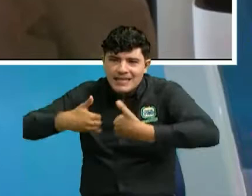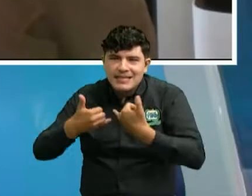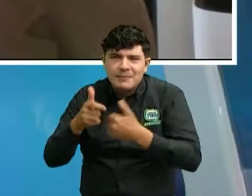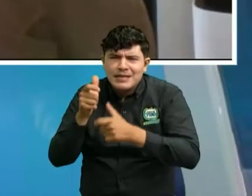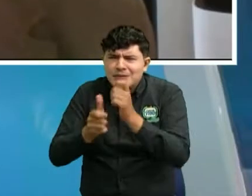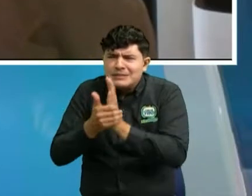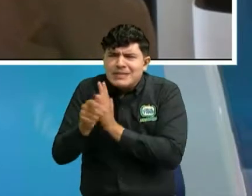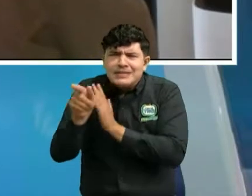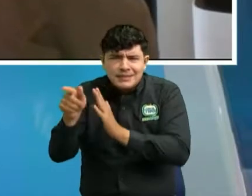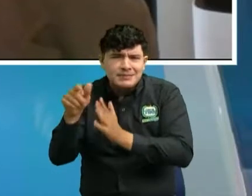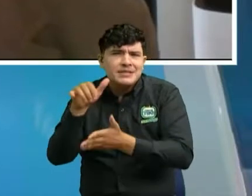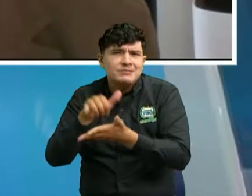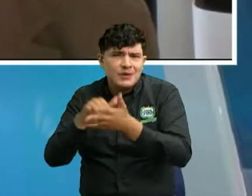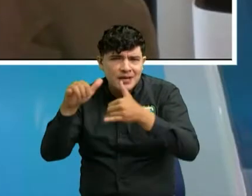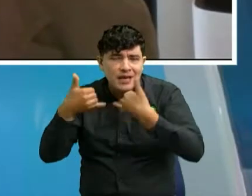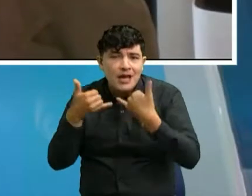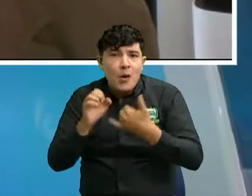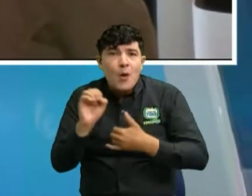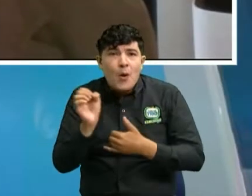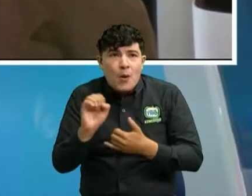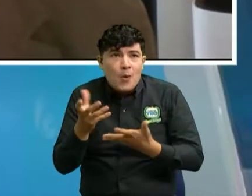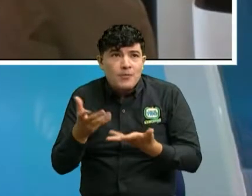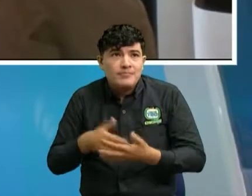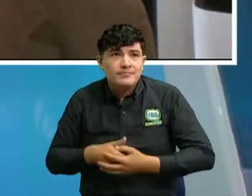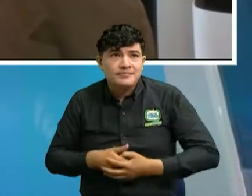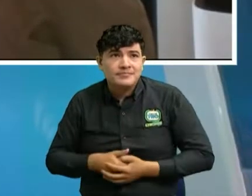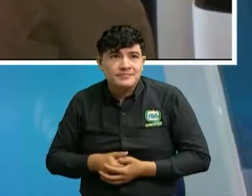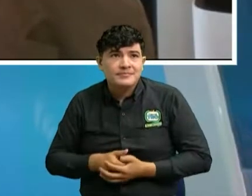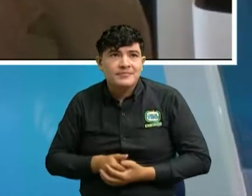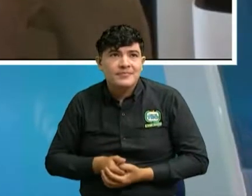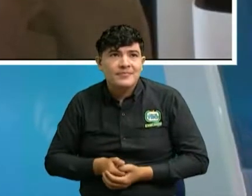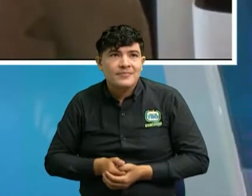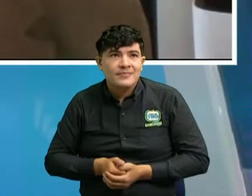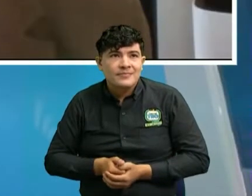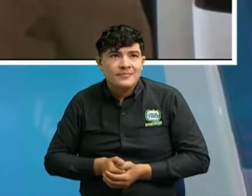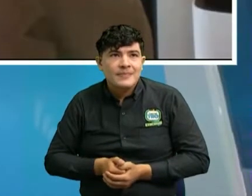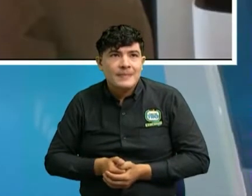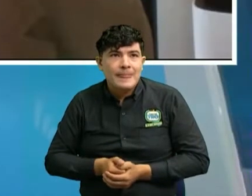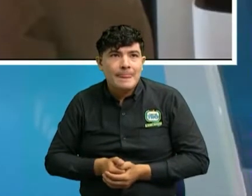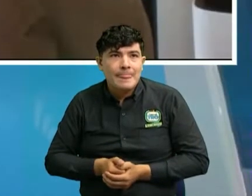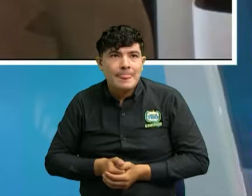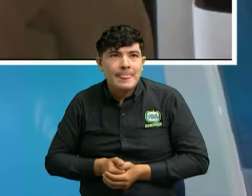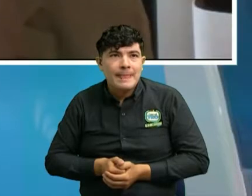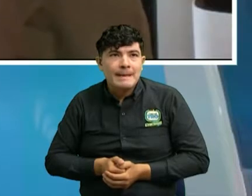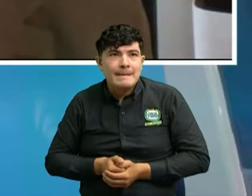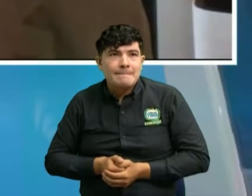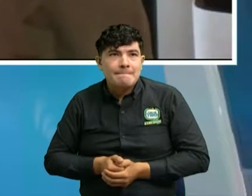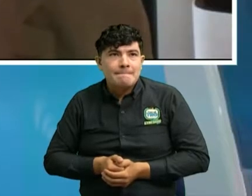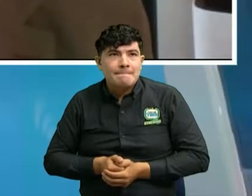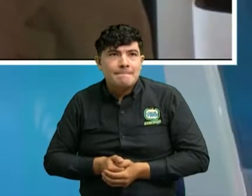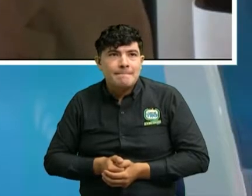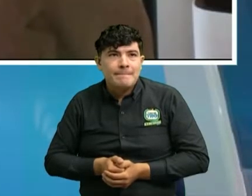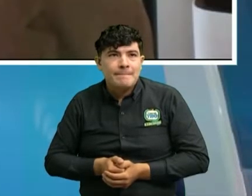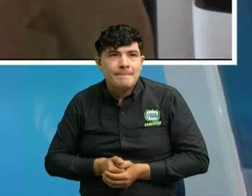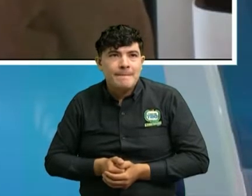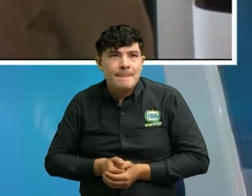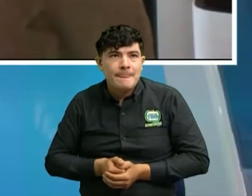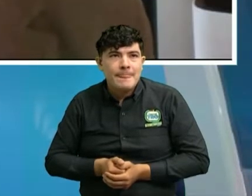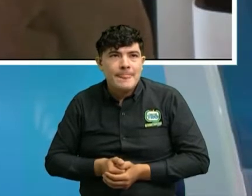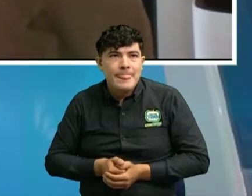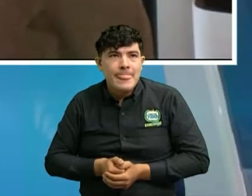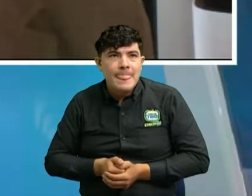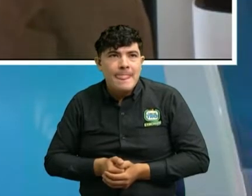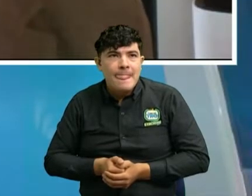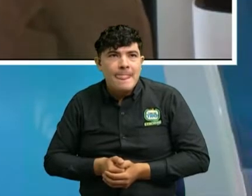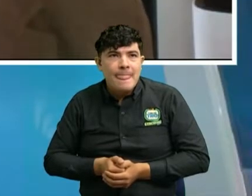estas personas le han tirado dinero para ayudarle en parte de las necesidades que le manifiestan y cuando van a hacer